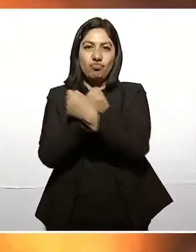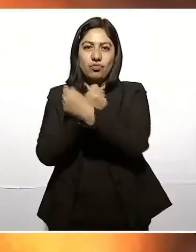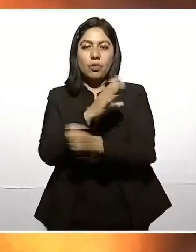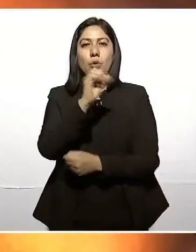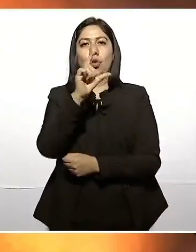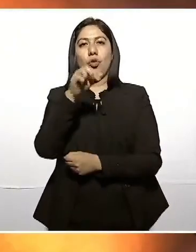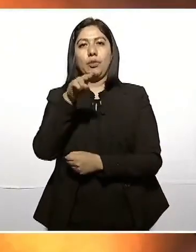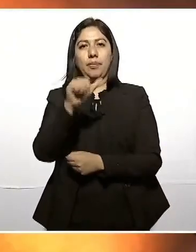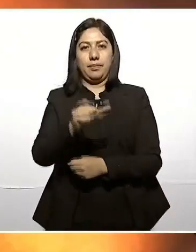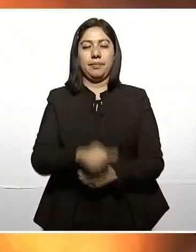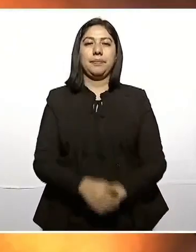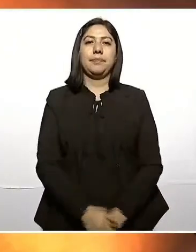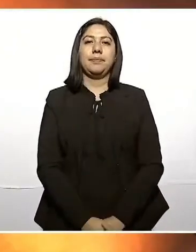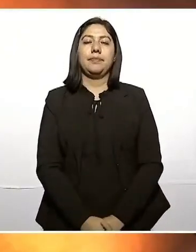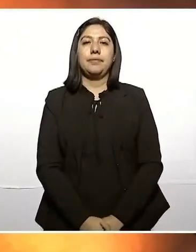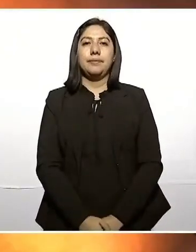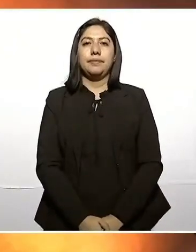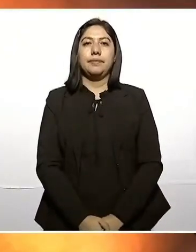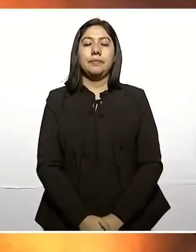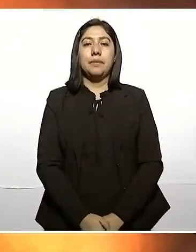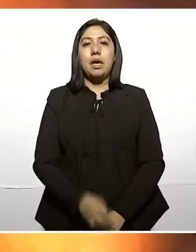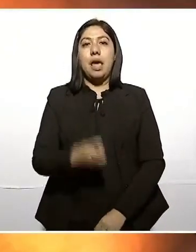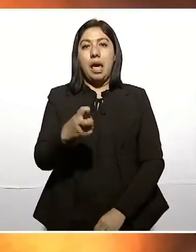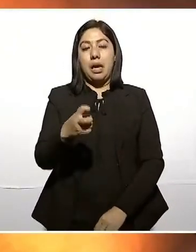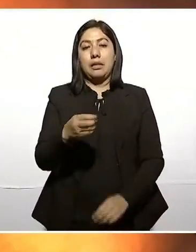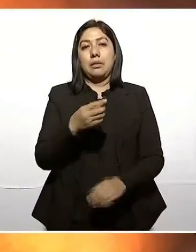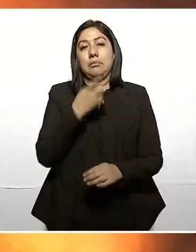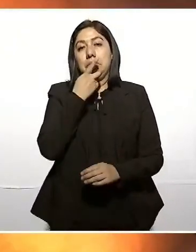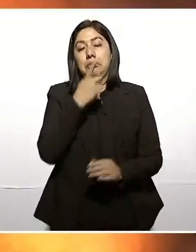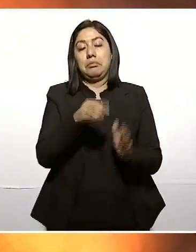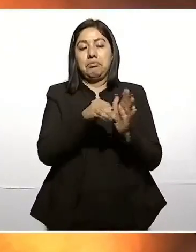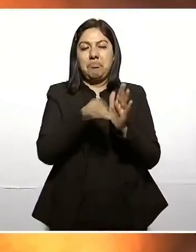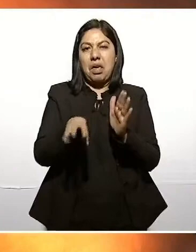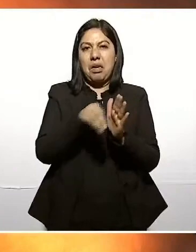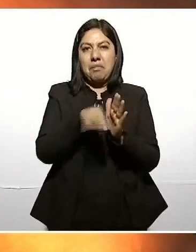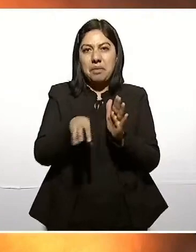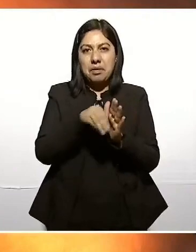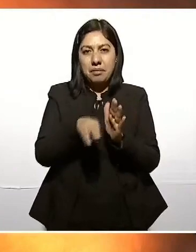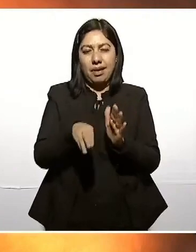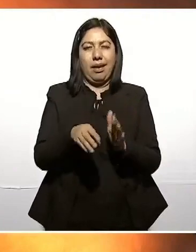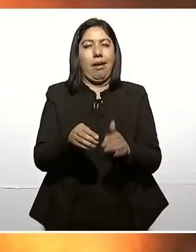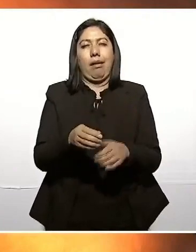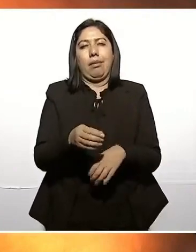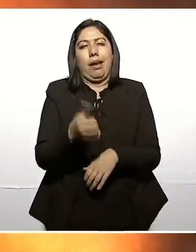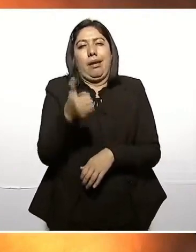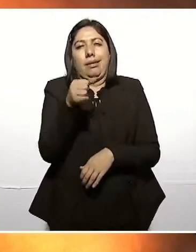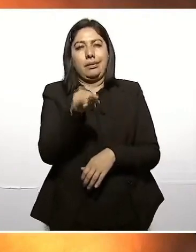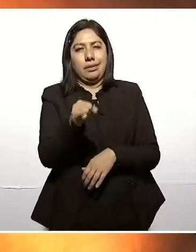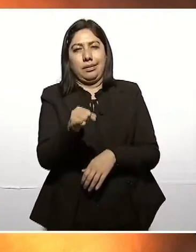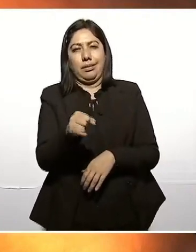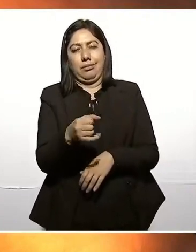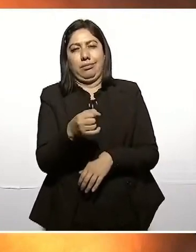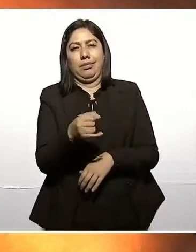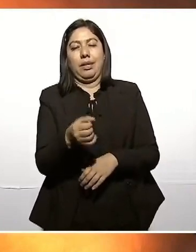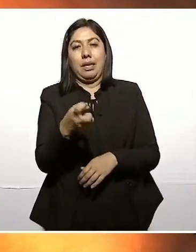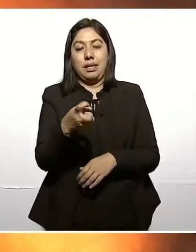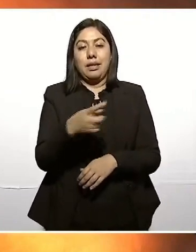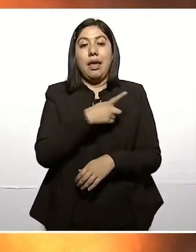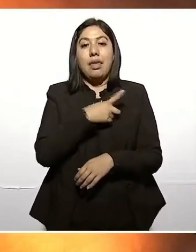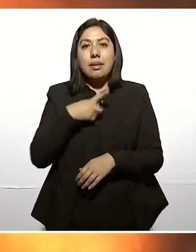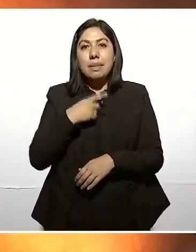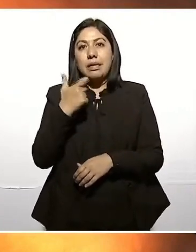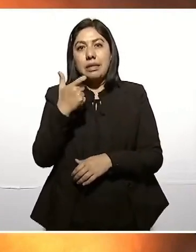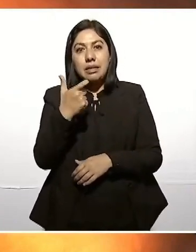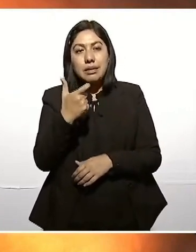Con un pretexto pueril, la deuda